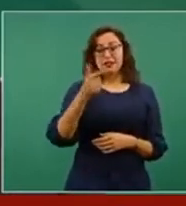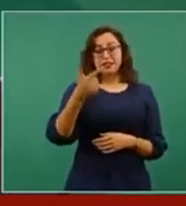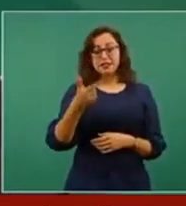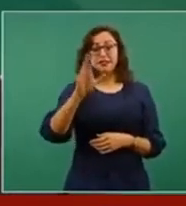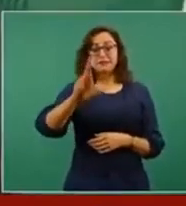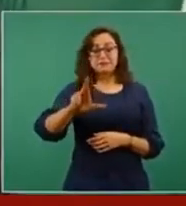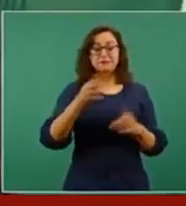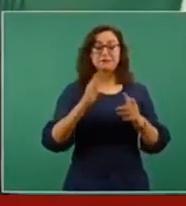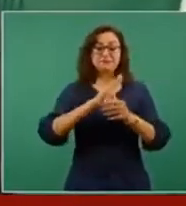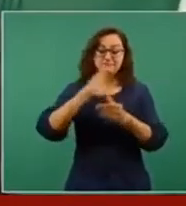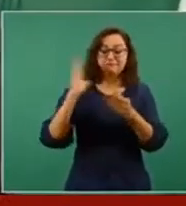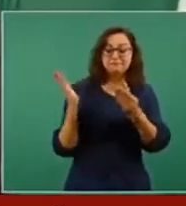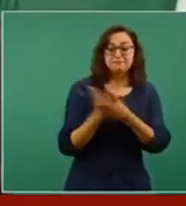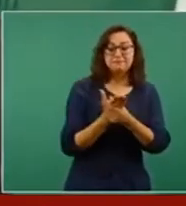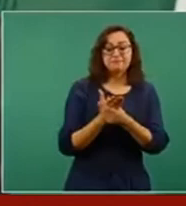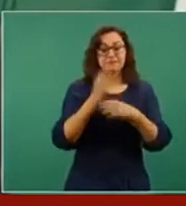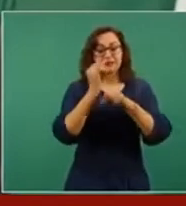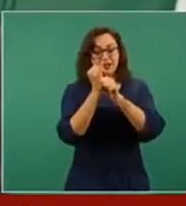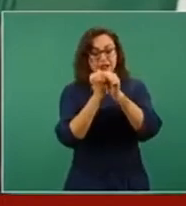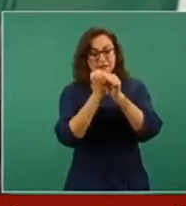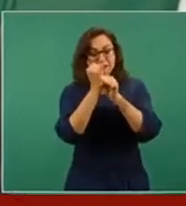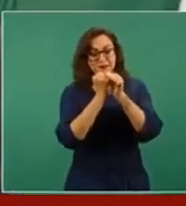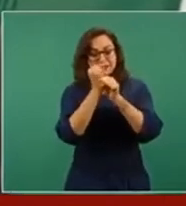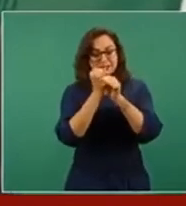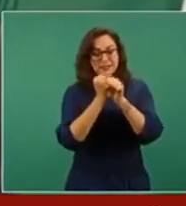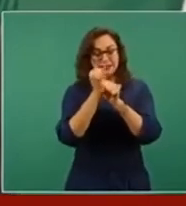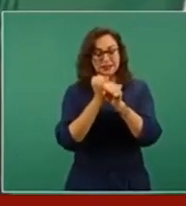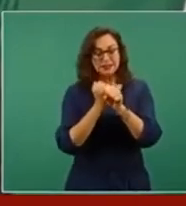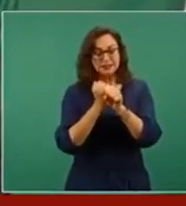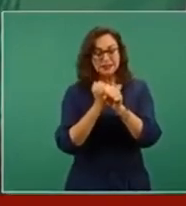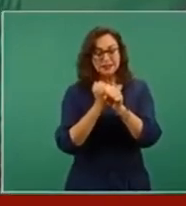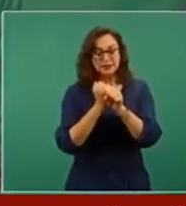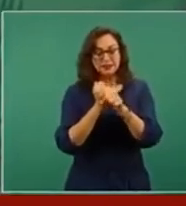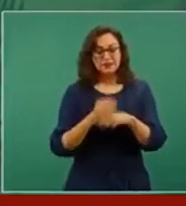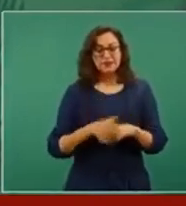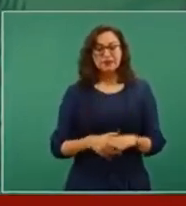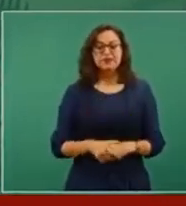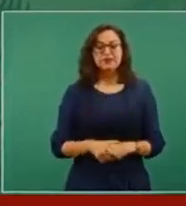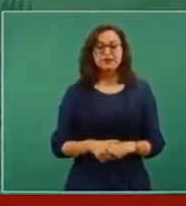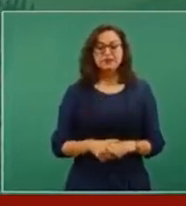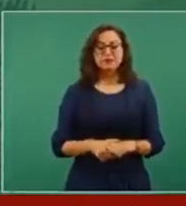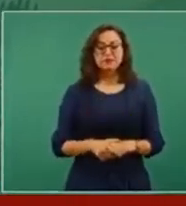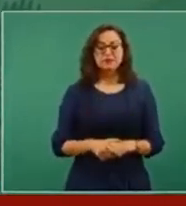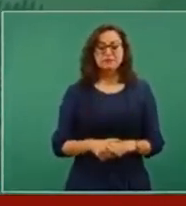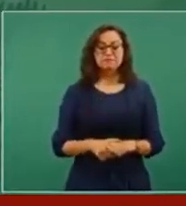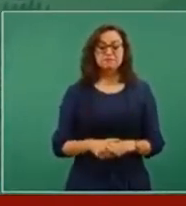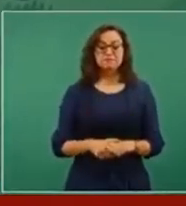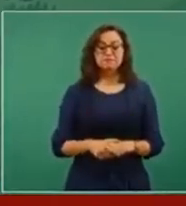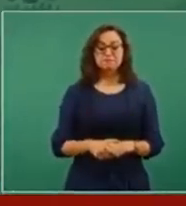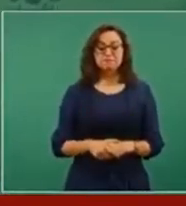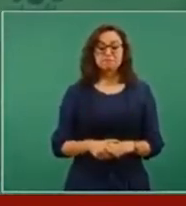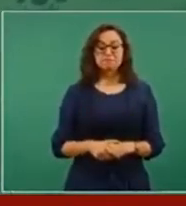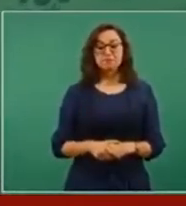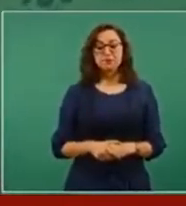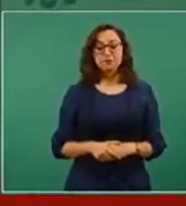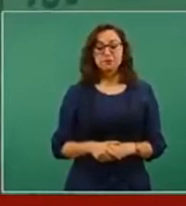y el propósito